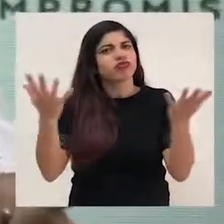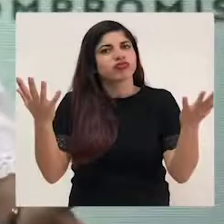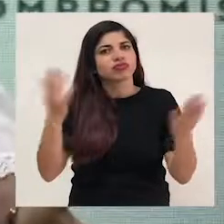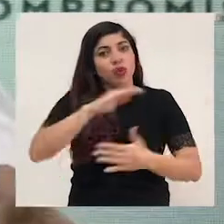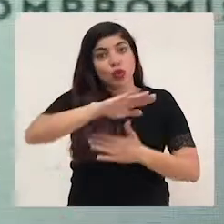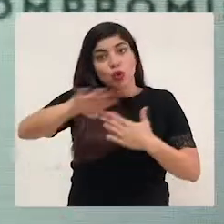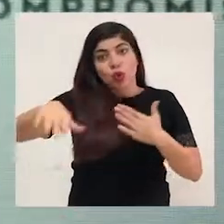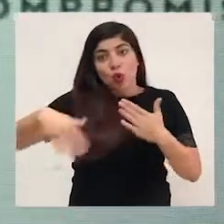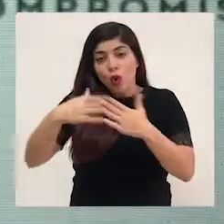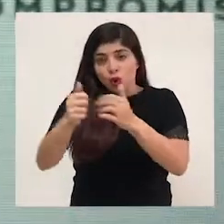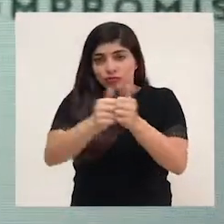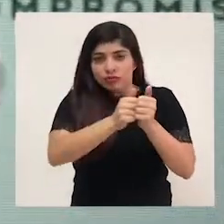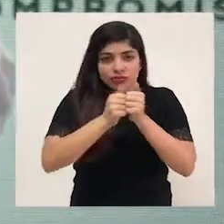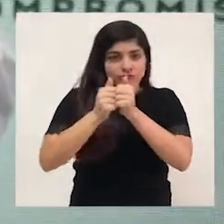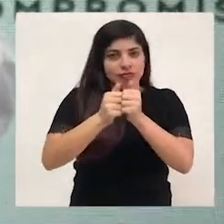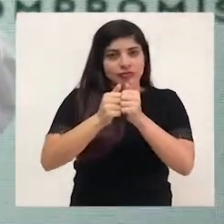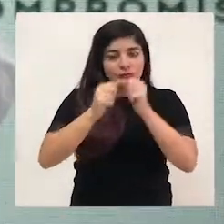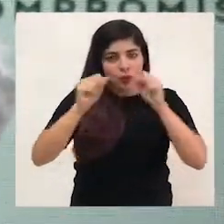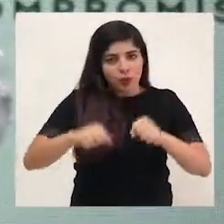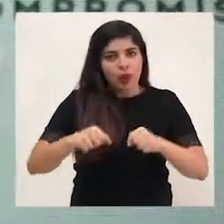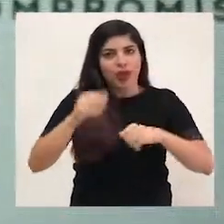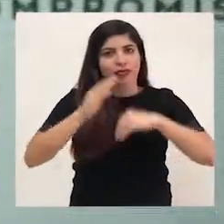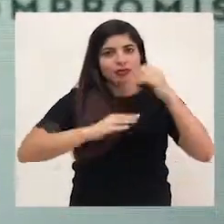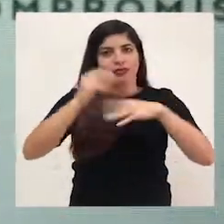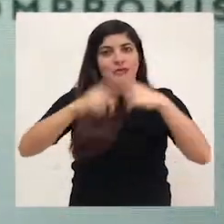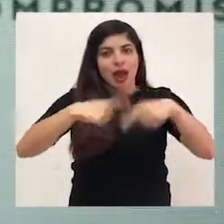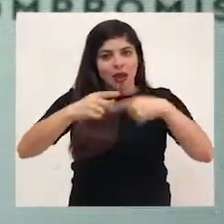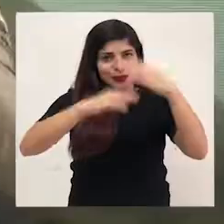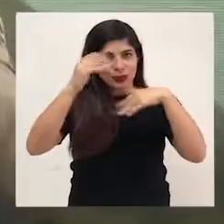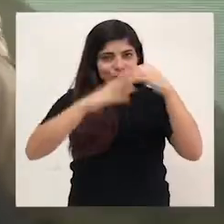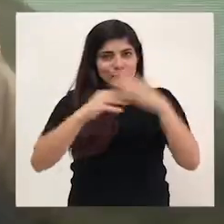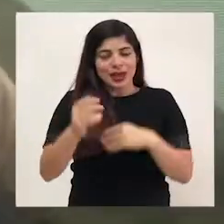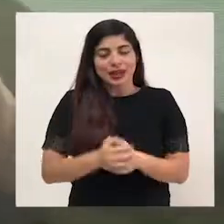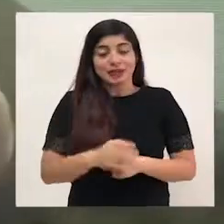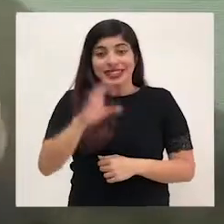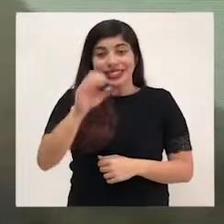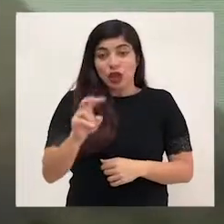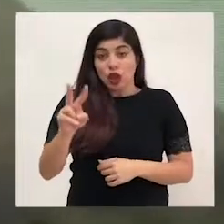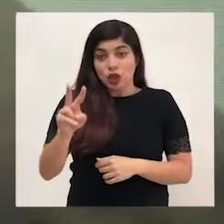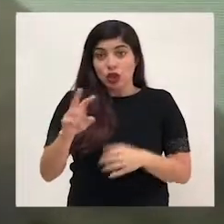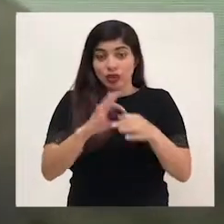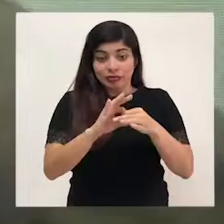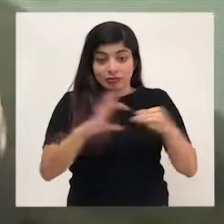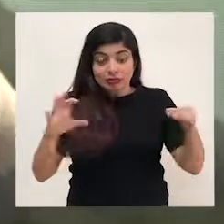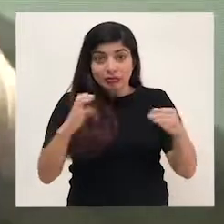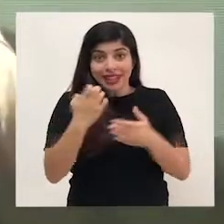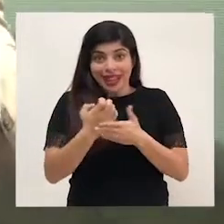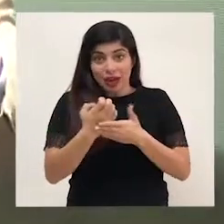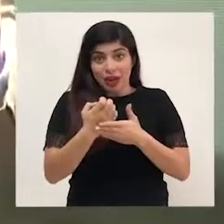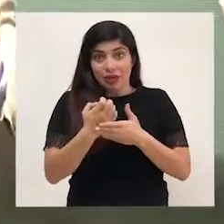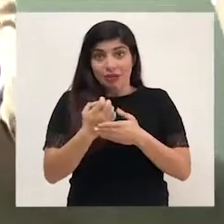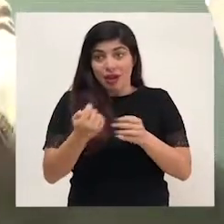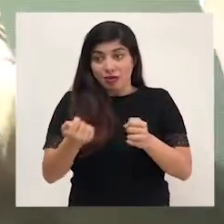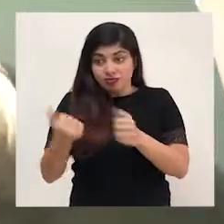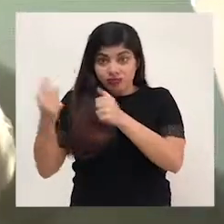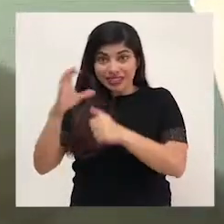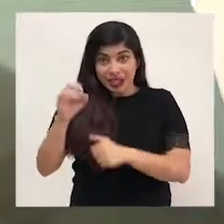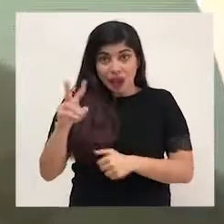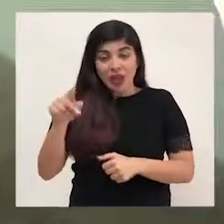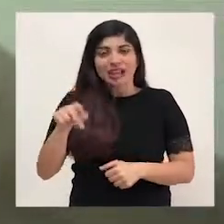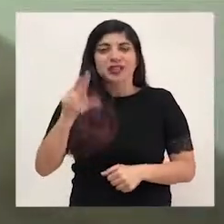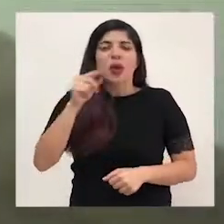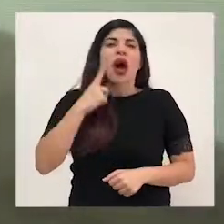lanza hoy y que todos juntos vamos a construir. La descarbonización de la economía no es un